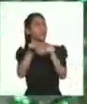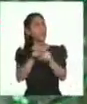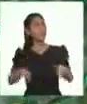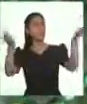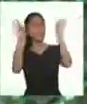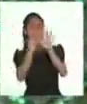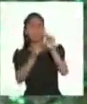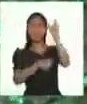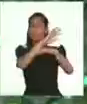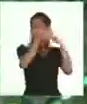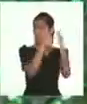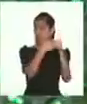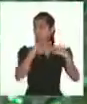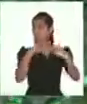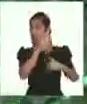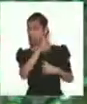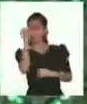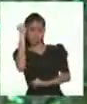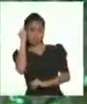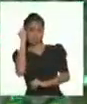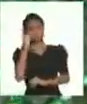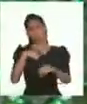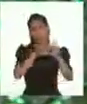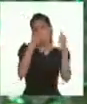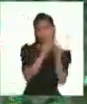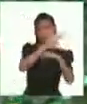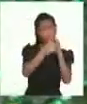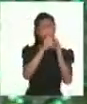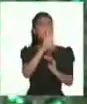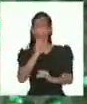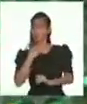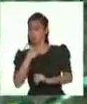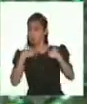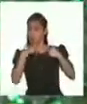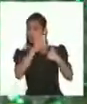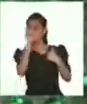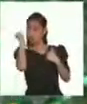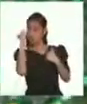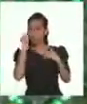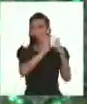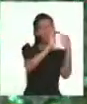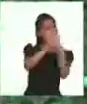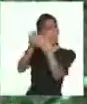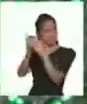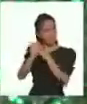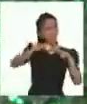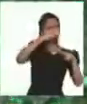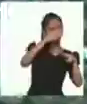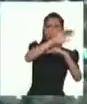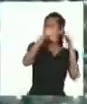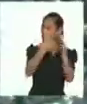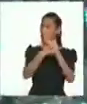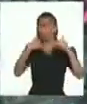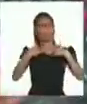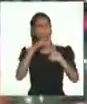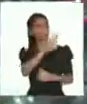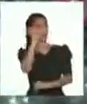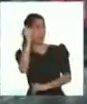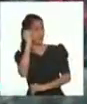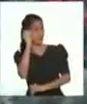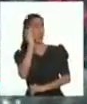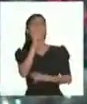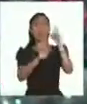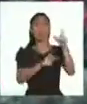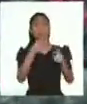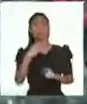demás personas también lo tienen, como nuestros familiares, amigos, amigas, vecinos y las personas que no conocemos. Debemos tratar a las